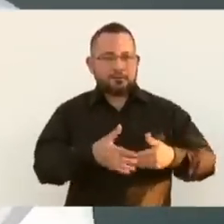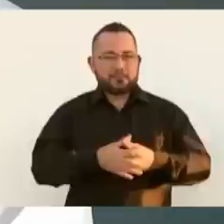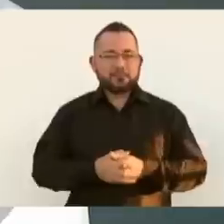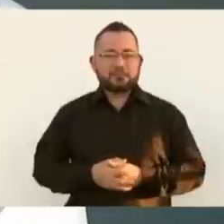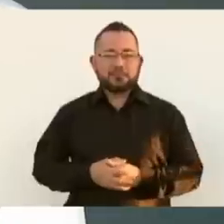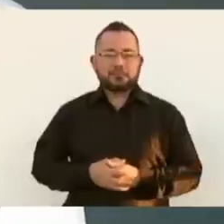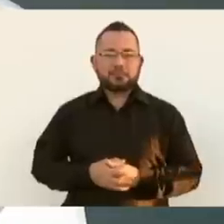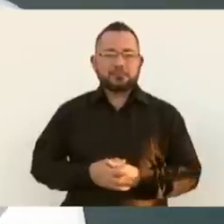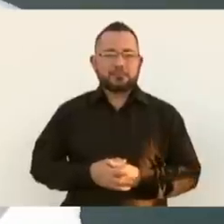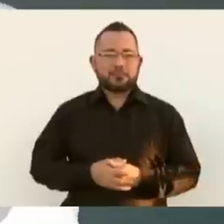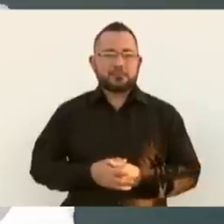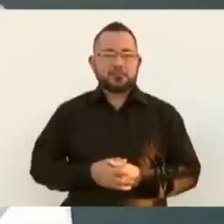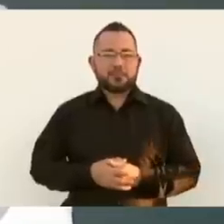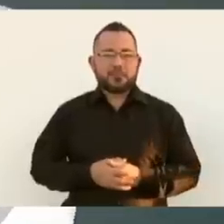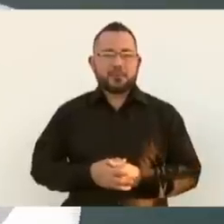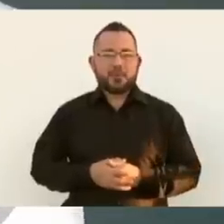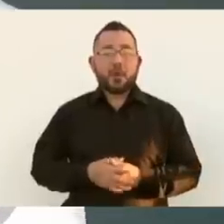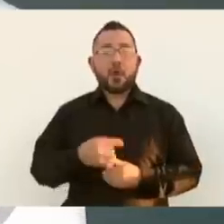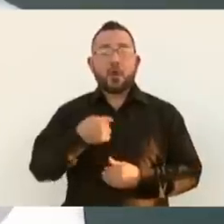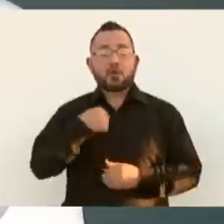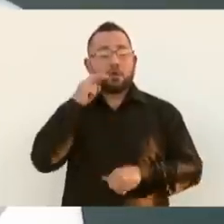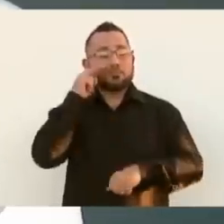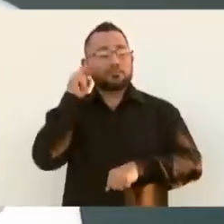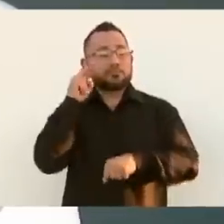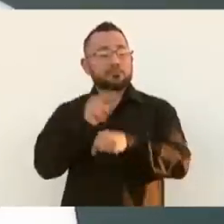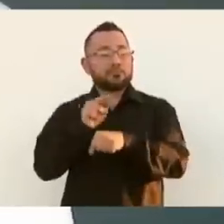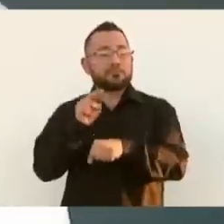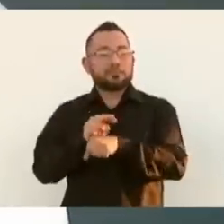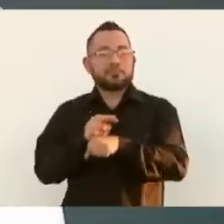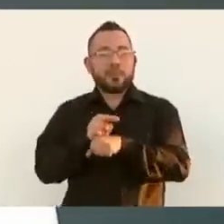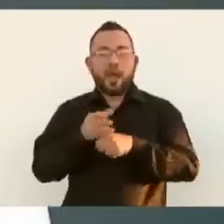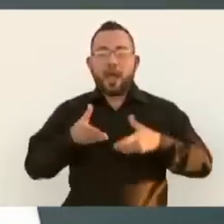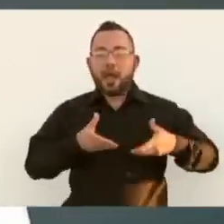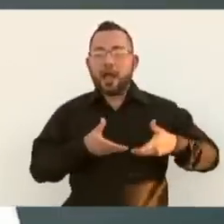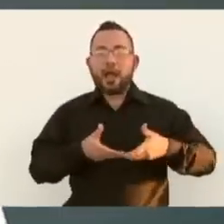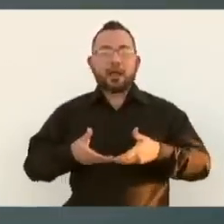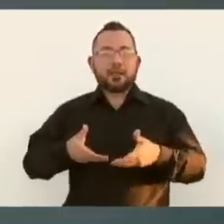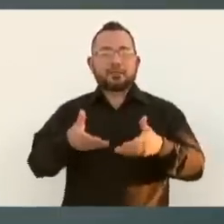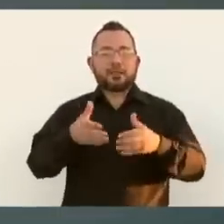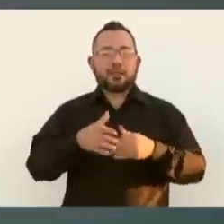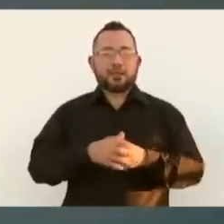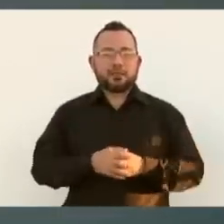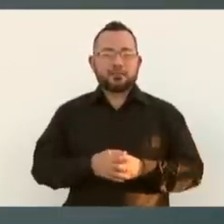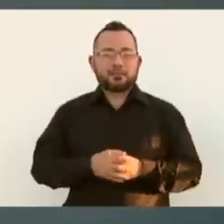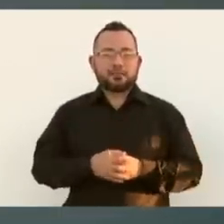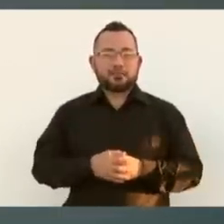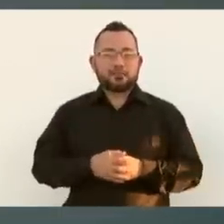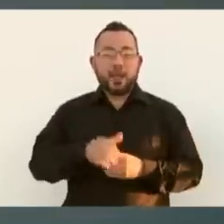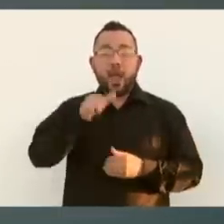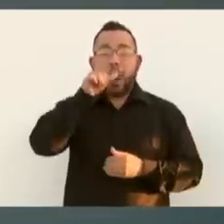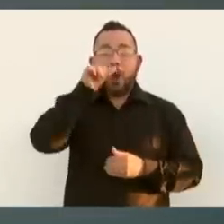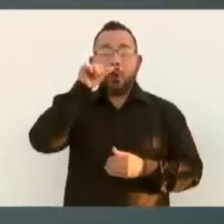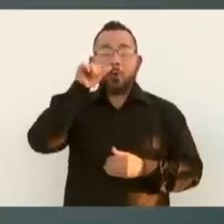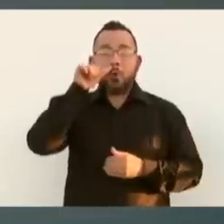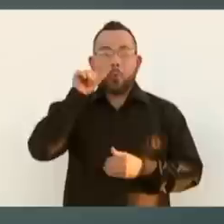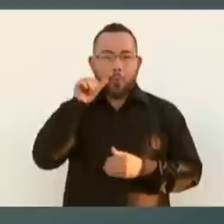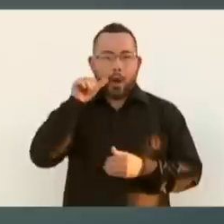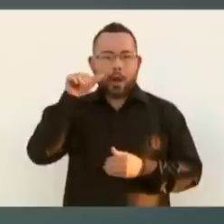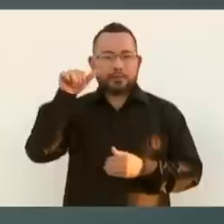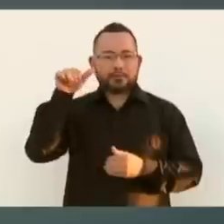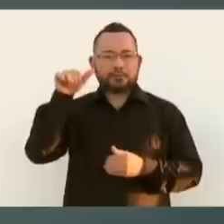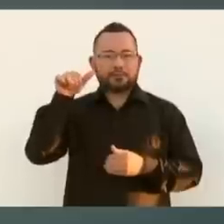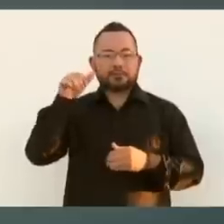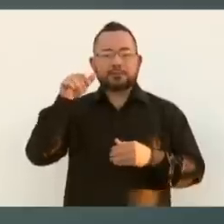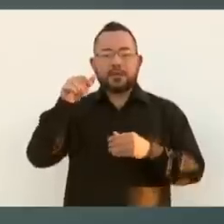Estoy supervisando la carretera desde Juárez hasta Agua